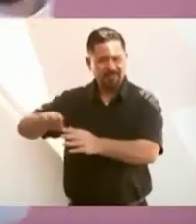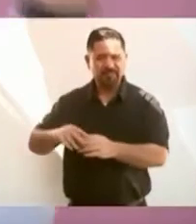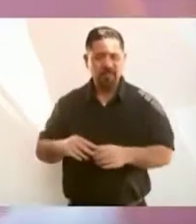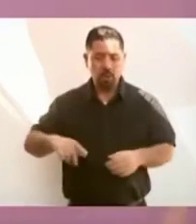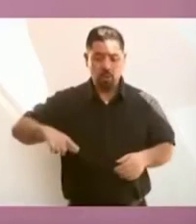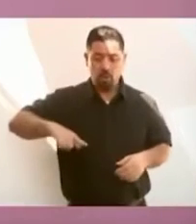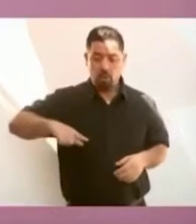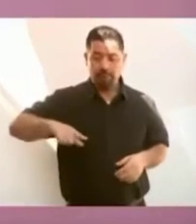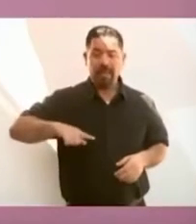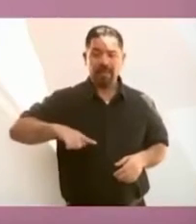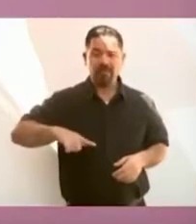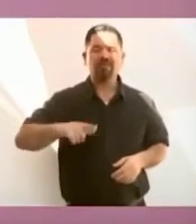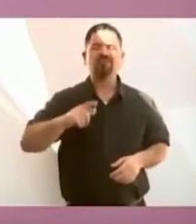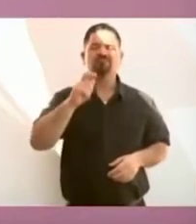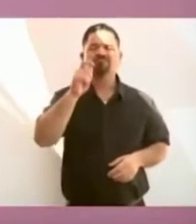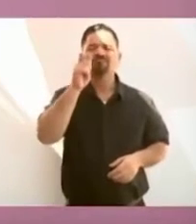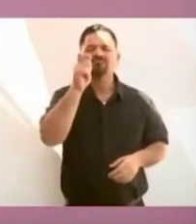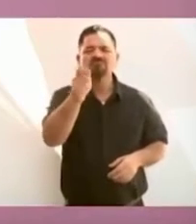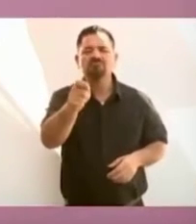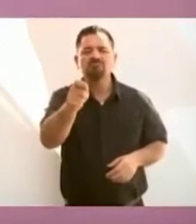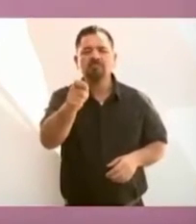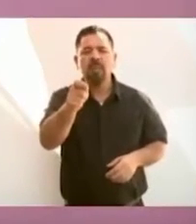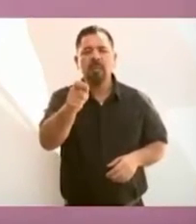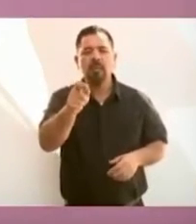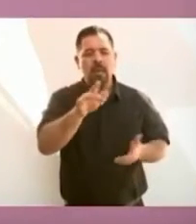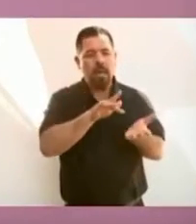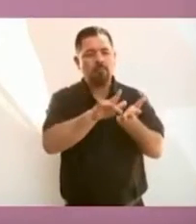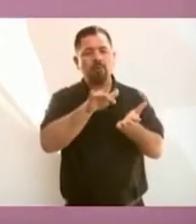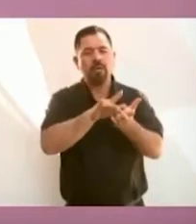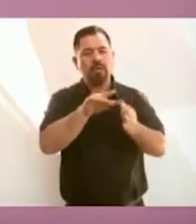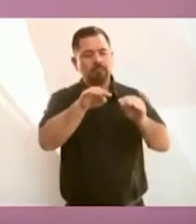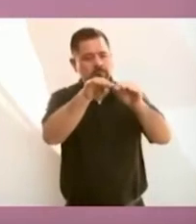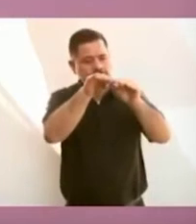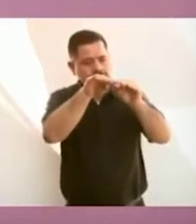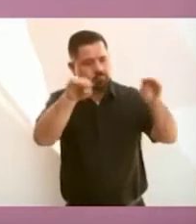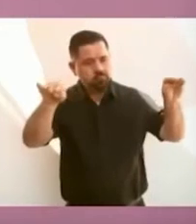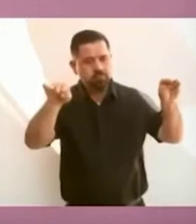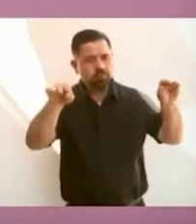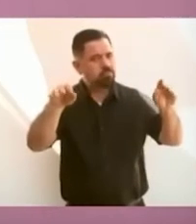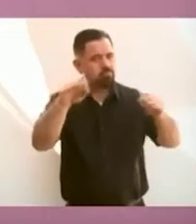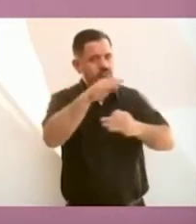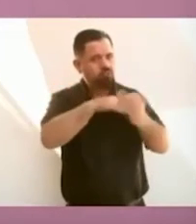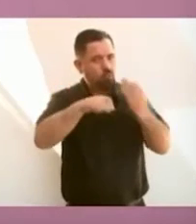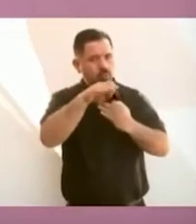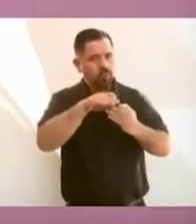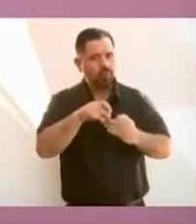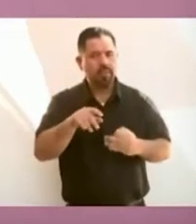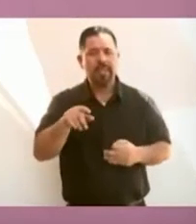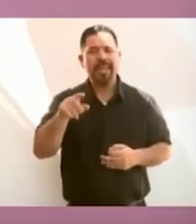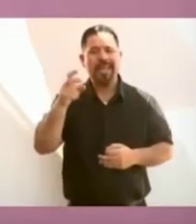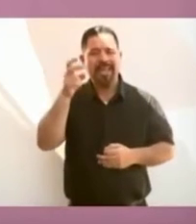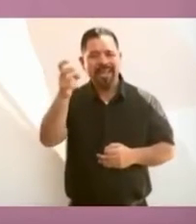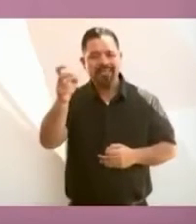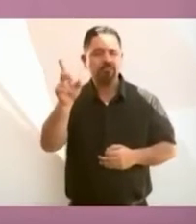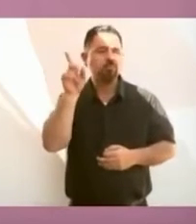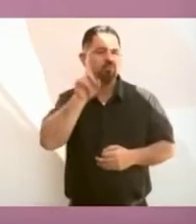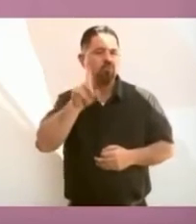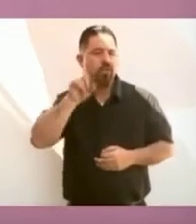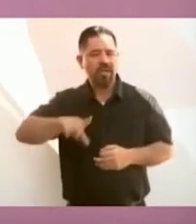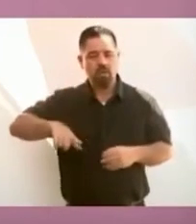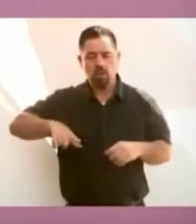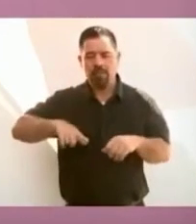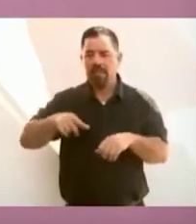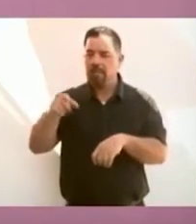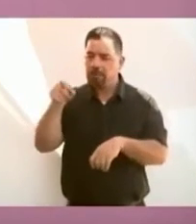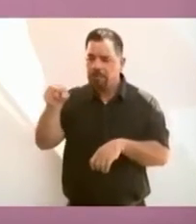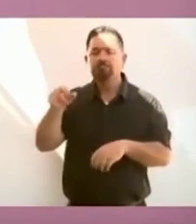gobierno es de todos y eso lo entiende muy bien la gobernadora, tiene todo